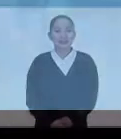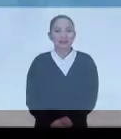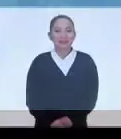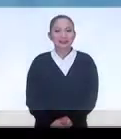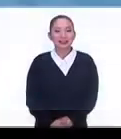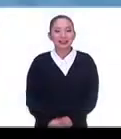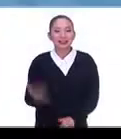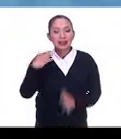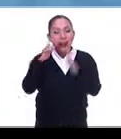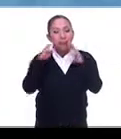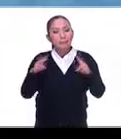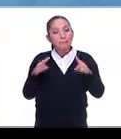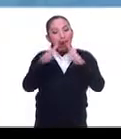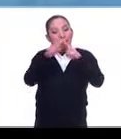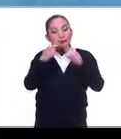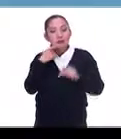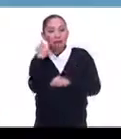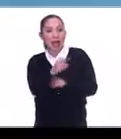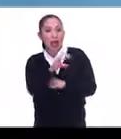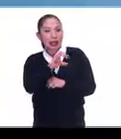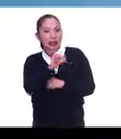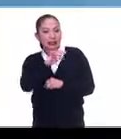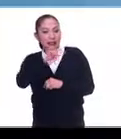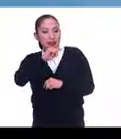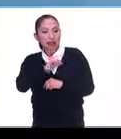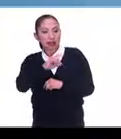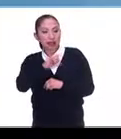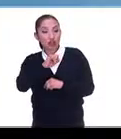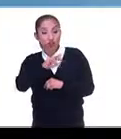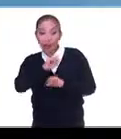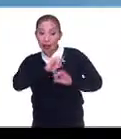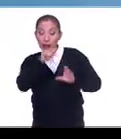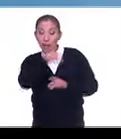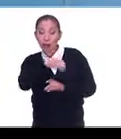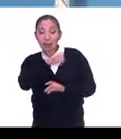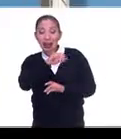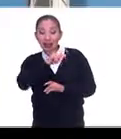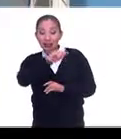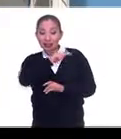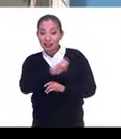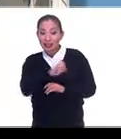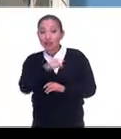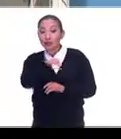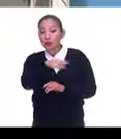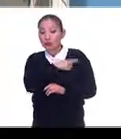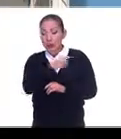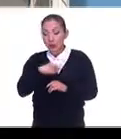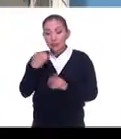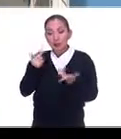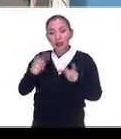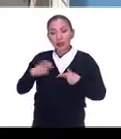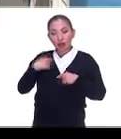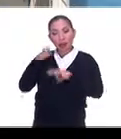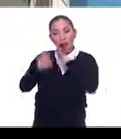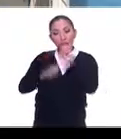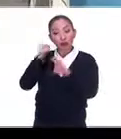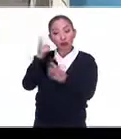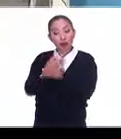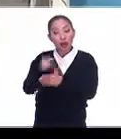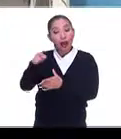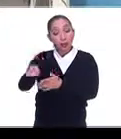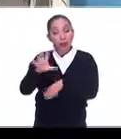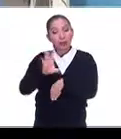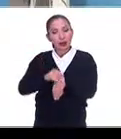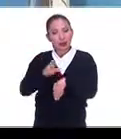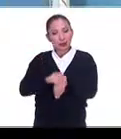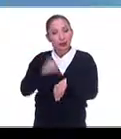Desde París, la encomienda de Christian Dior era muy clara. Marguerite de Rostán debía atender a la clientela y solo ella estaba